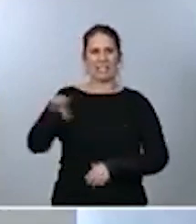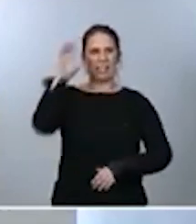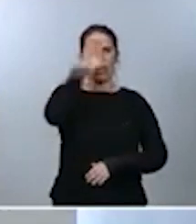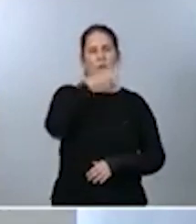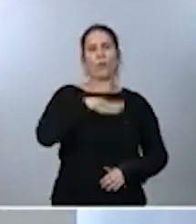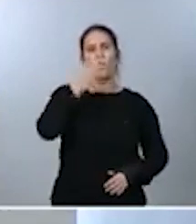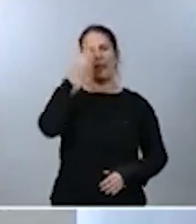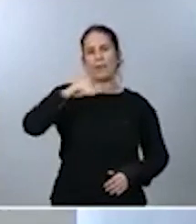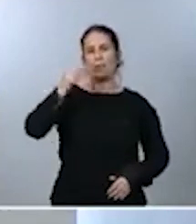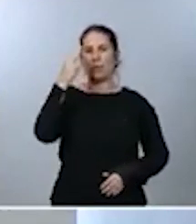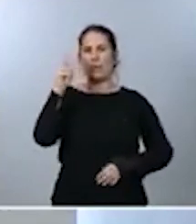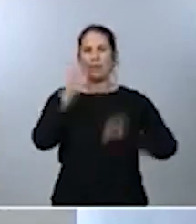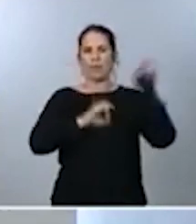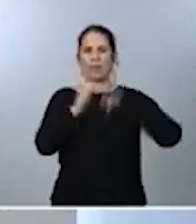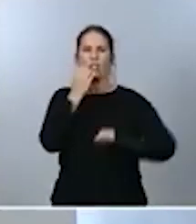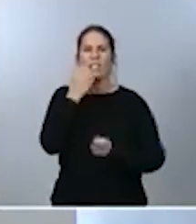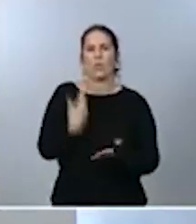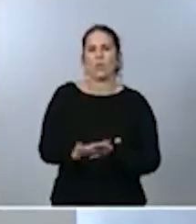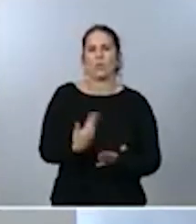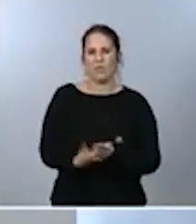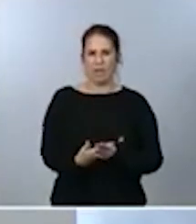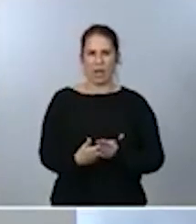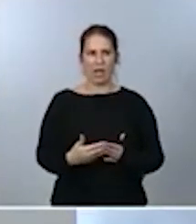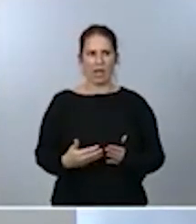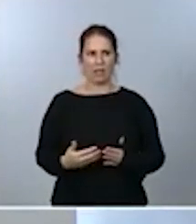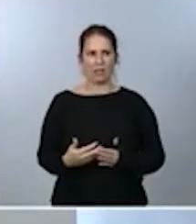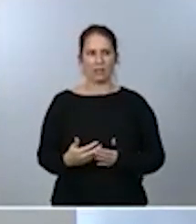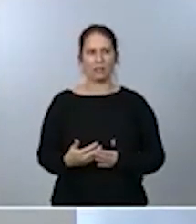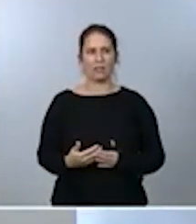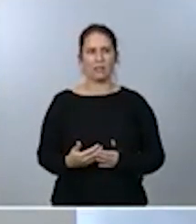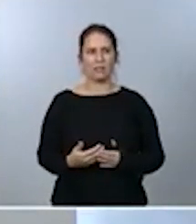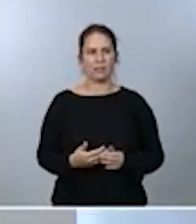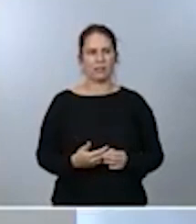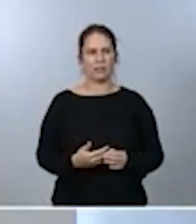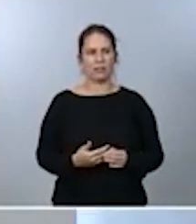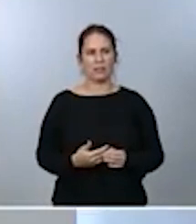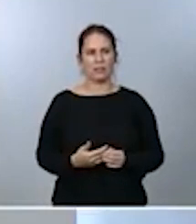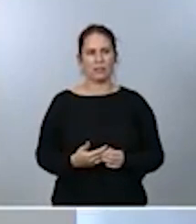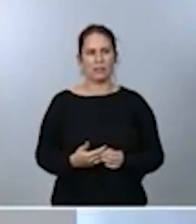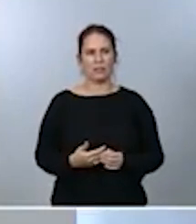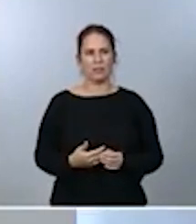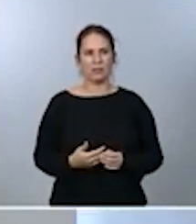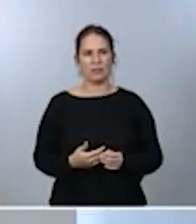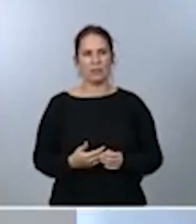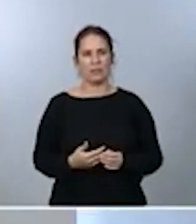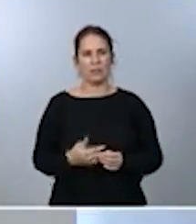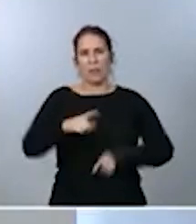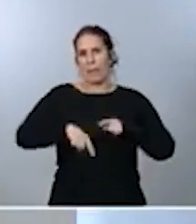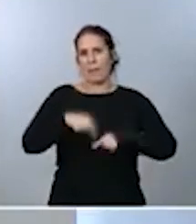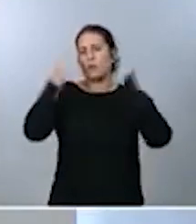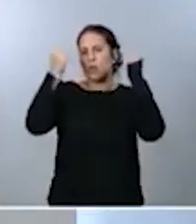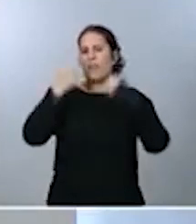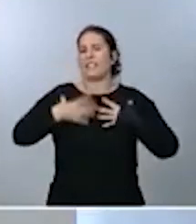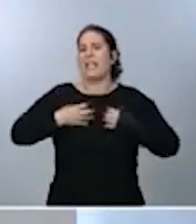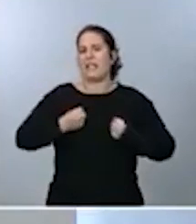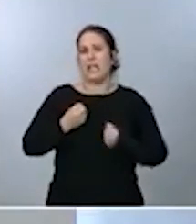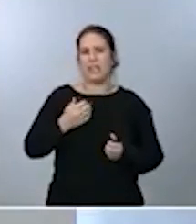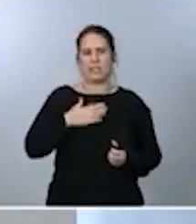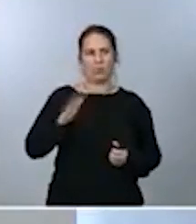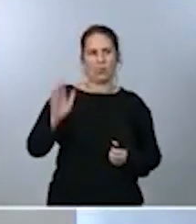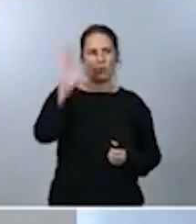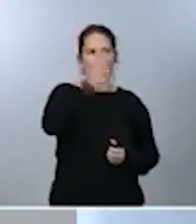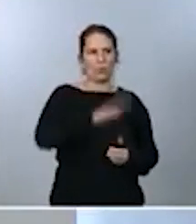siempre que sea justificado y previa auditoría de las autoridades sanitarias europeas y